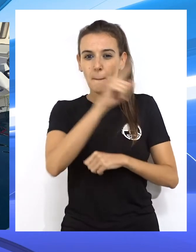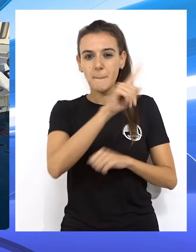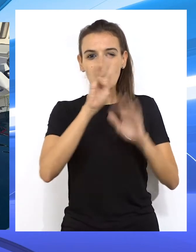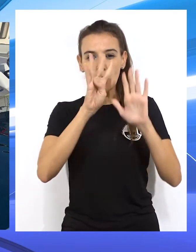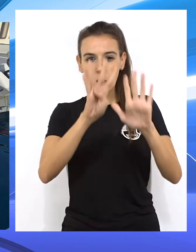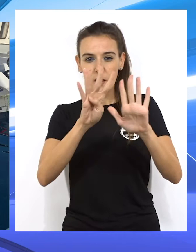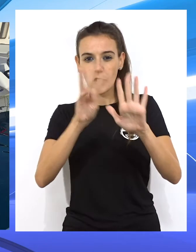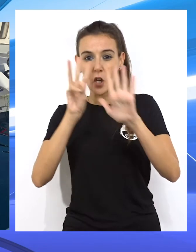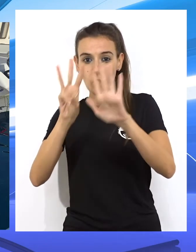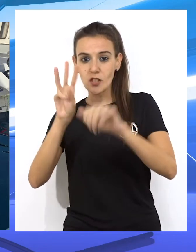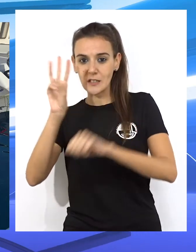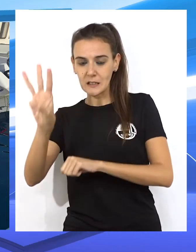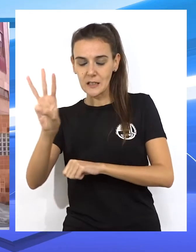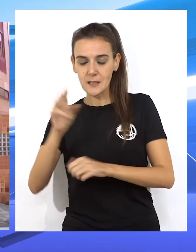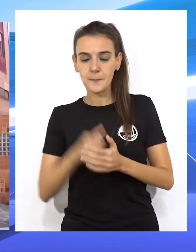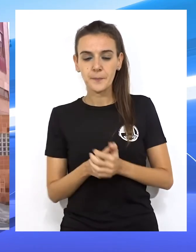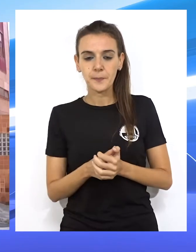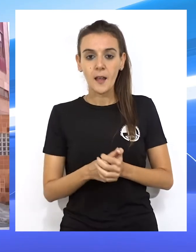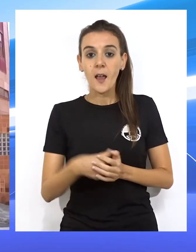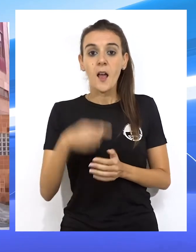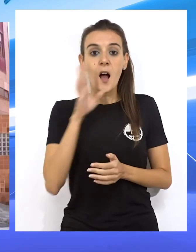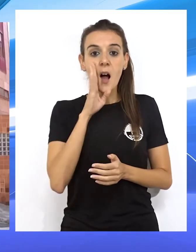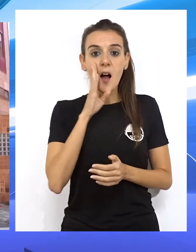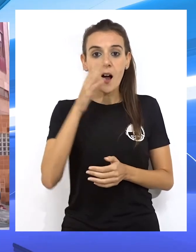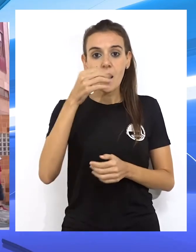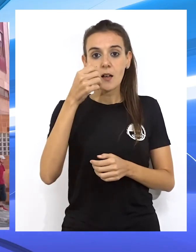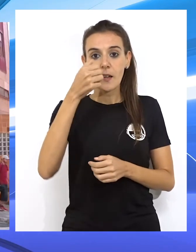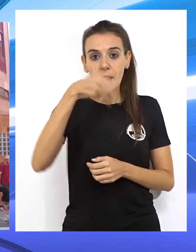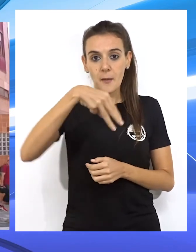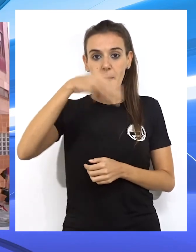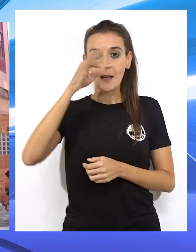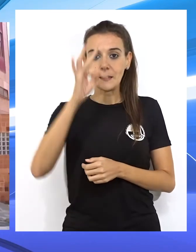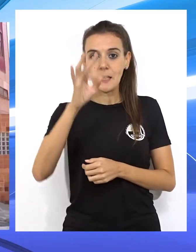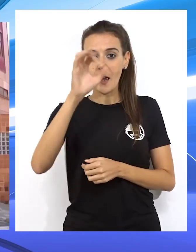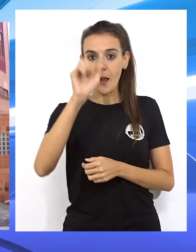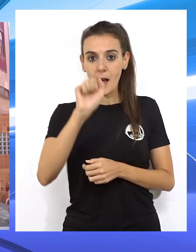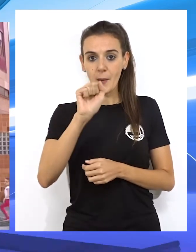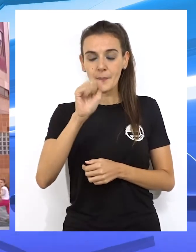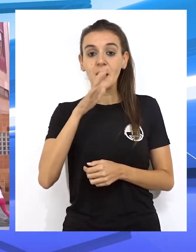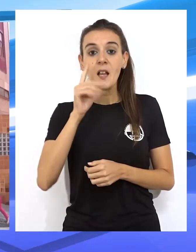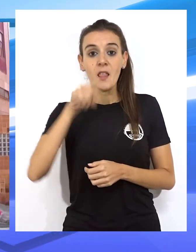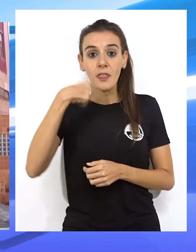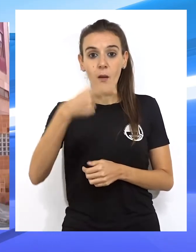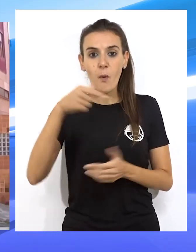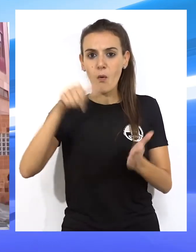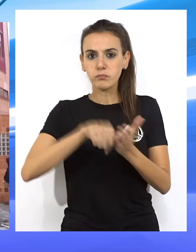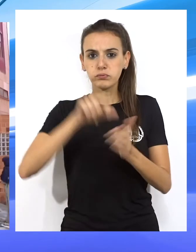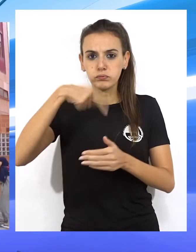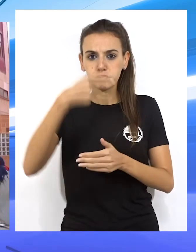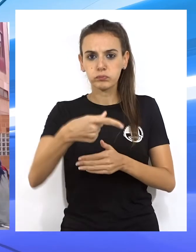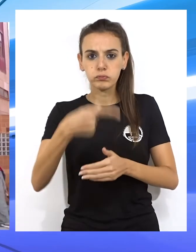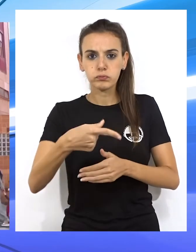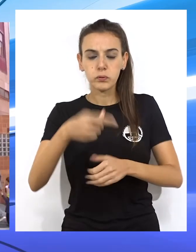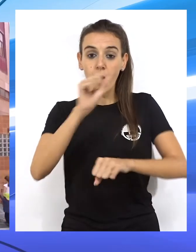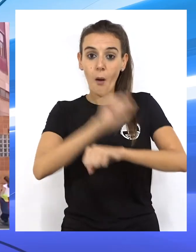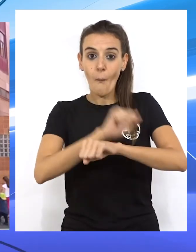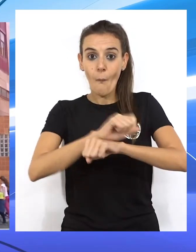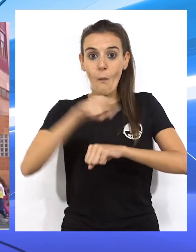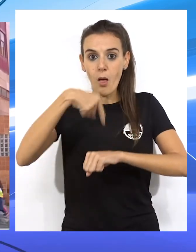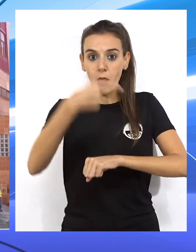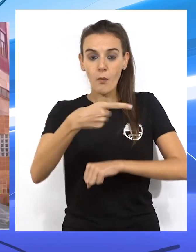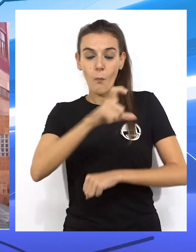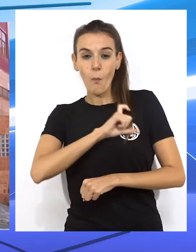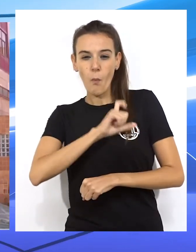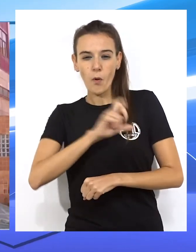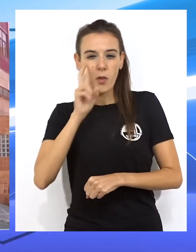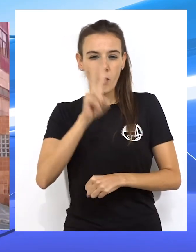1983. Responde a las iniciales MTA. Trasladada a la boya intervenida a las dependencias de esta comandancia,